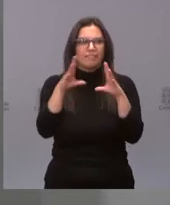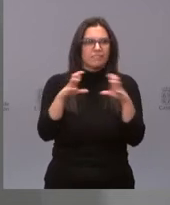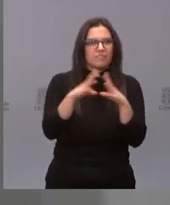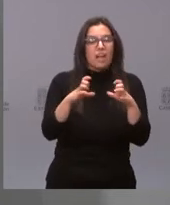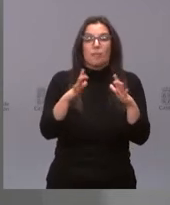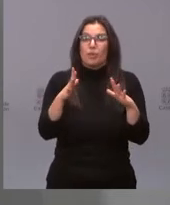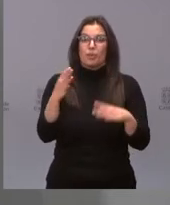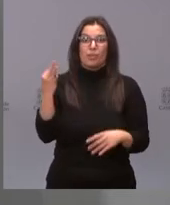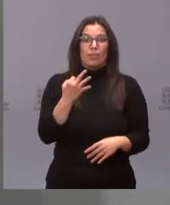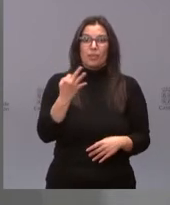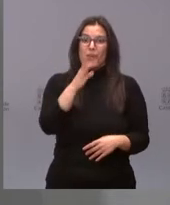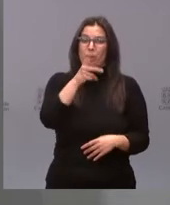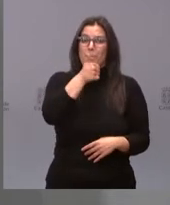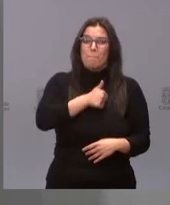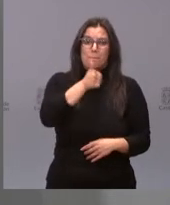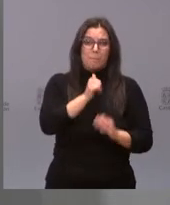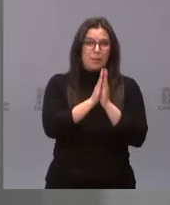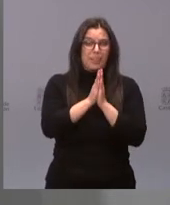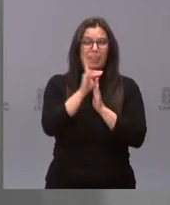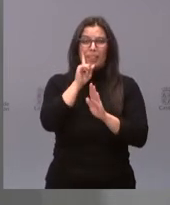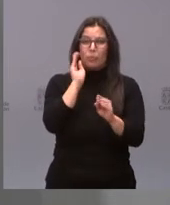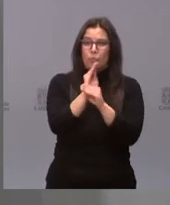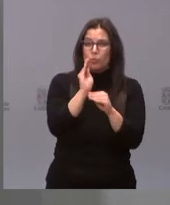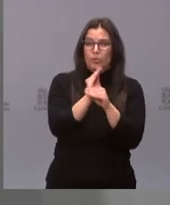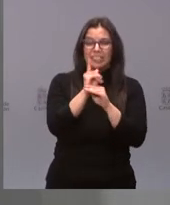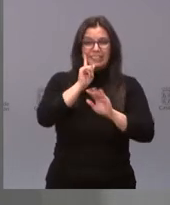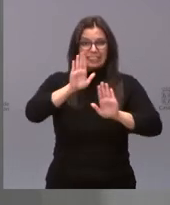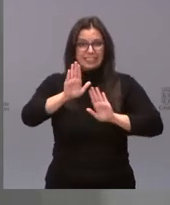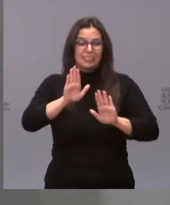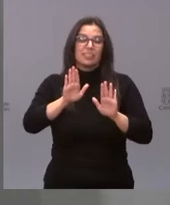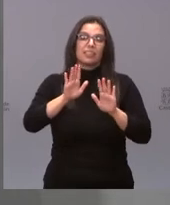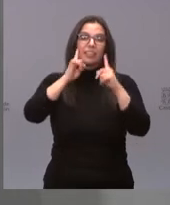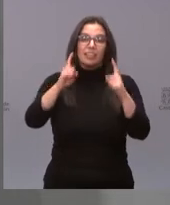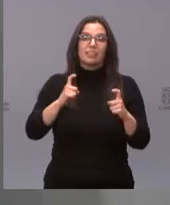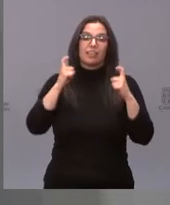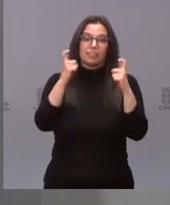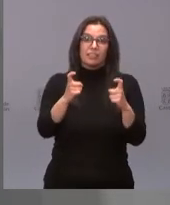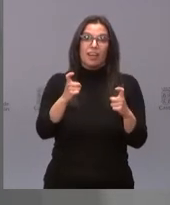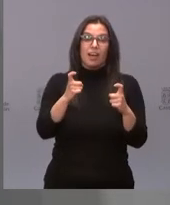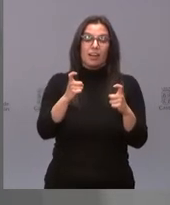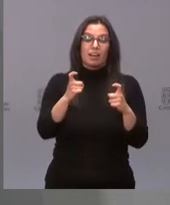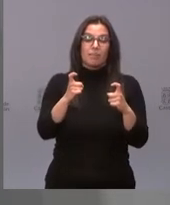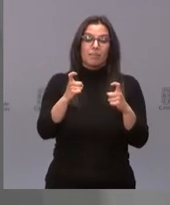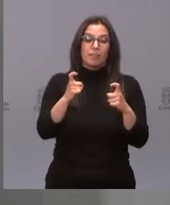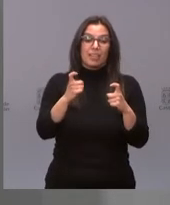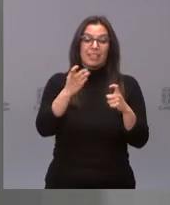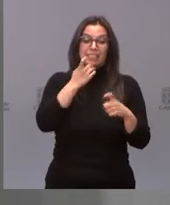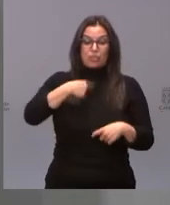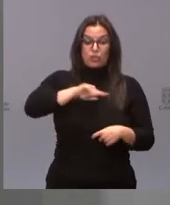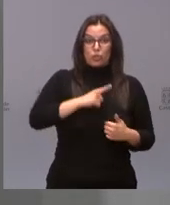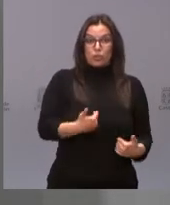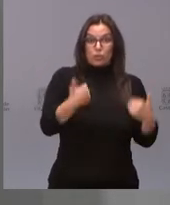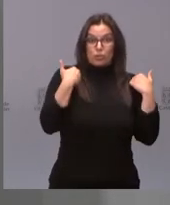es el momento de tener paciencia, de ser cautos e intentar, por una parte, lo que depende de nosotros,